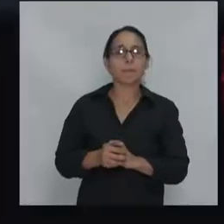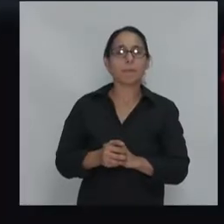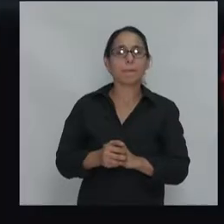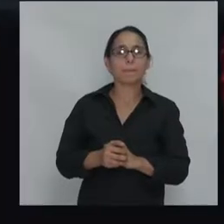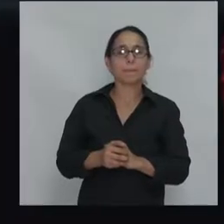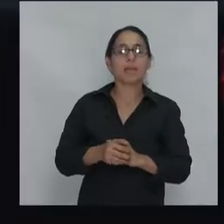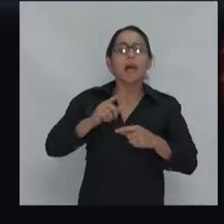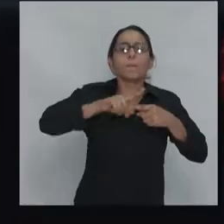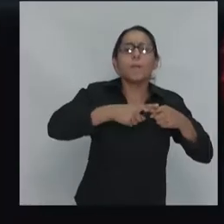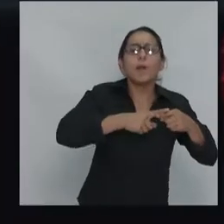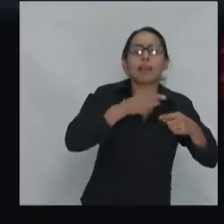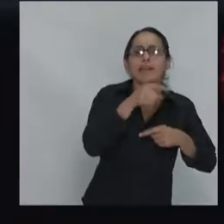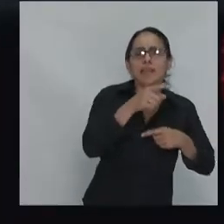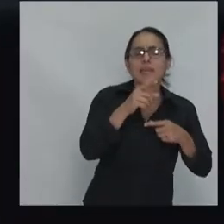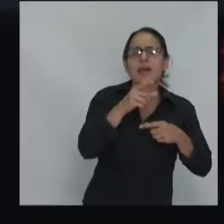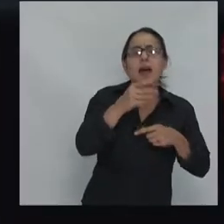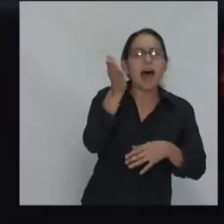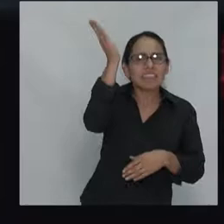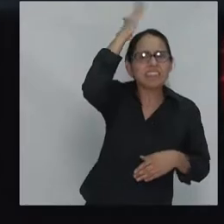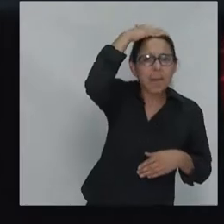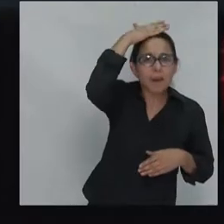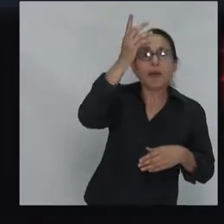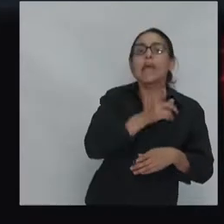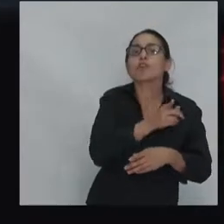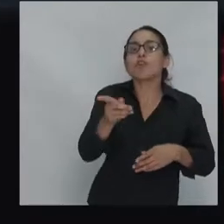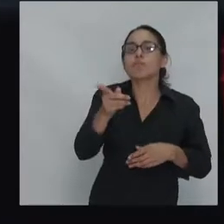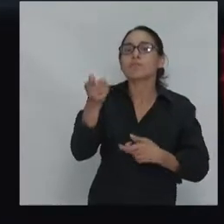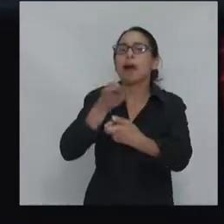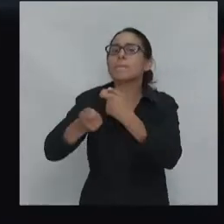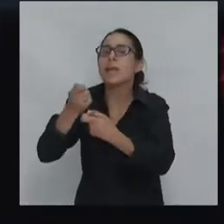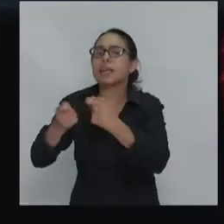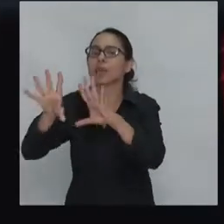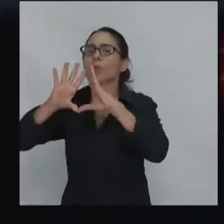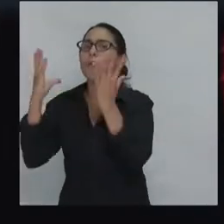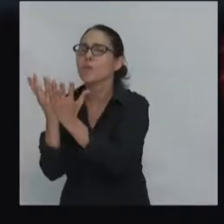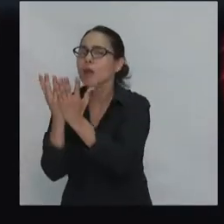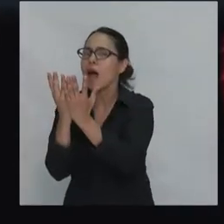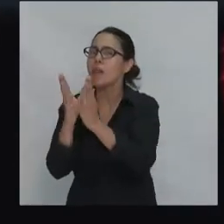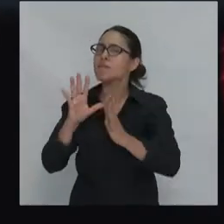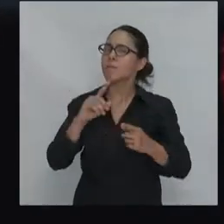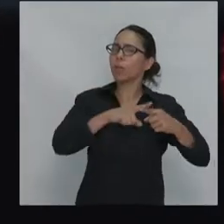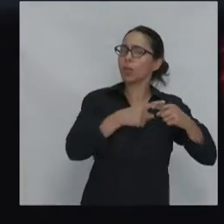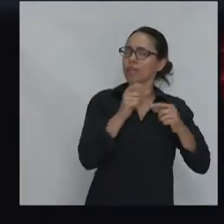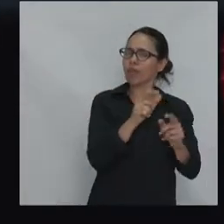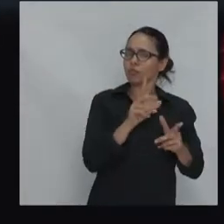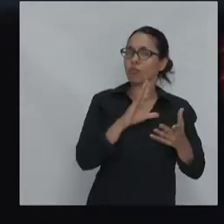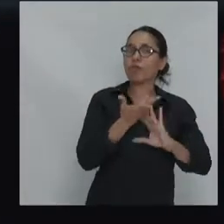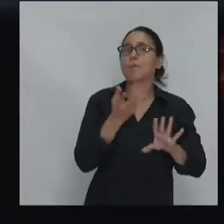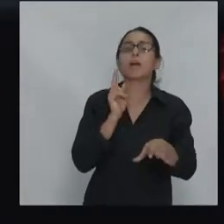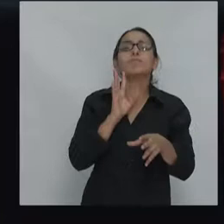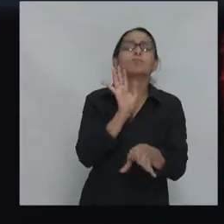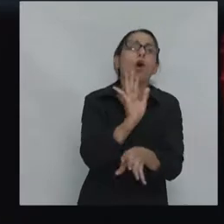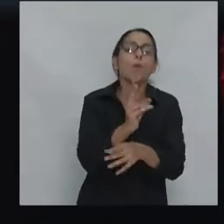administración de Trump es antimercado mundial con ese proteccionismo